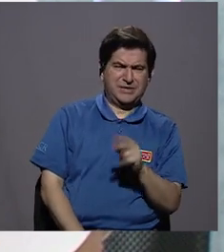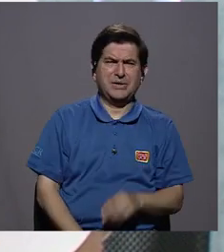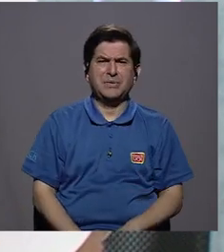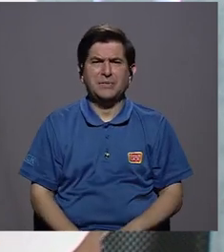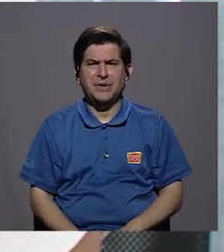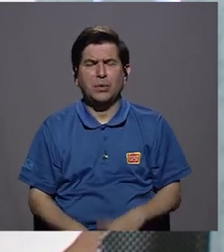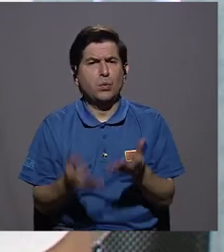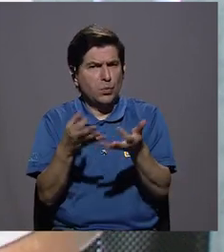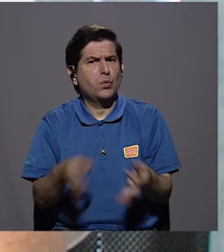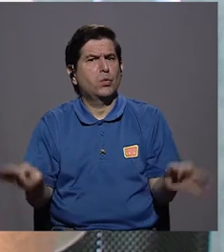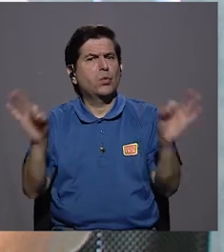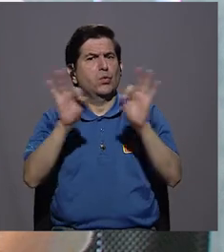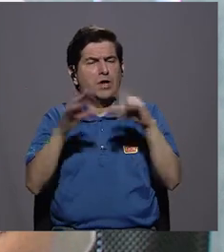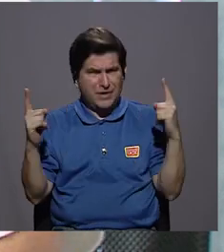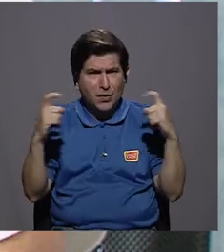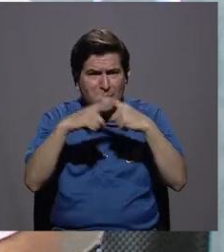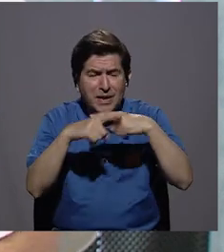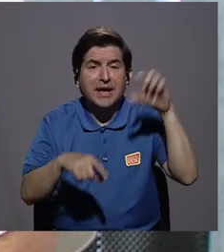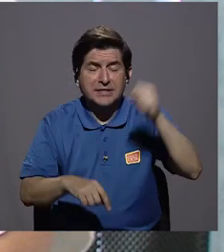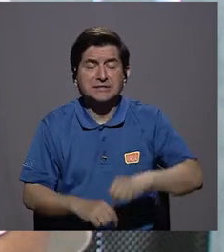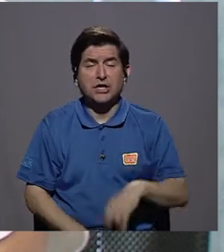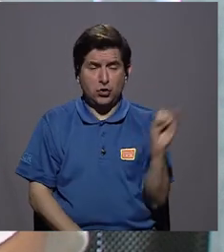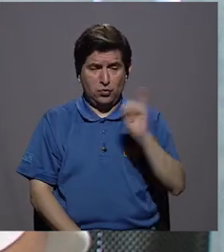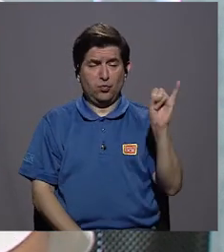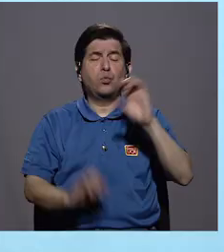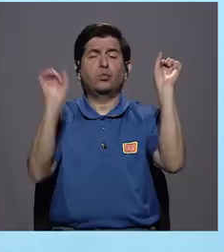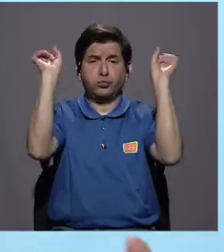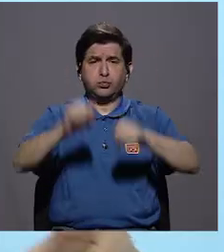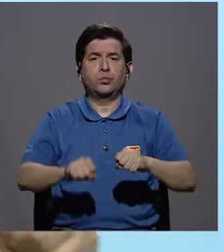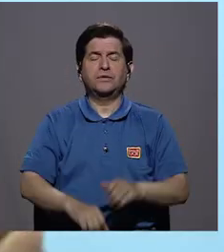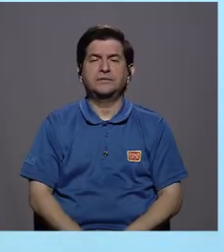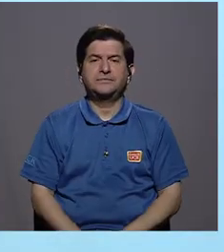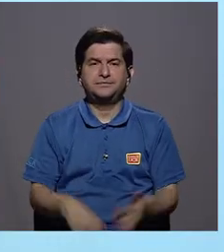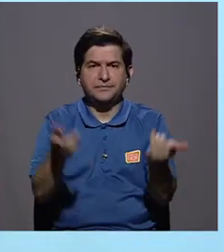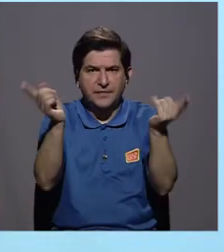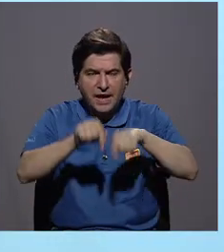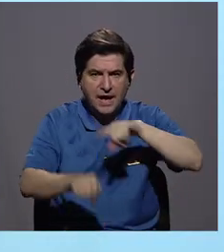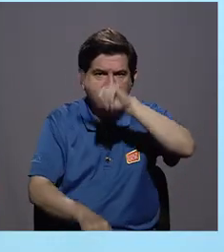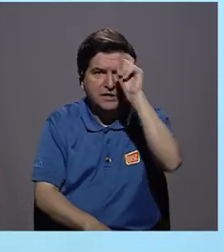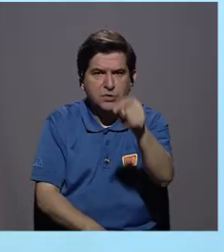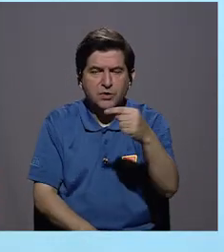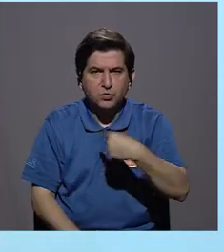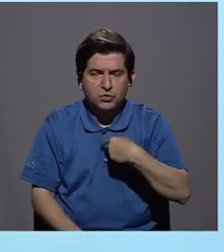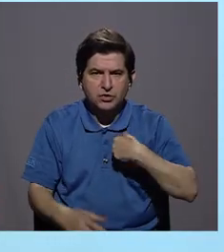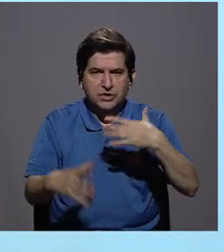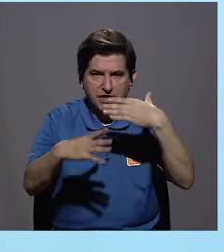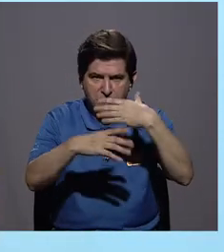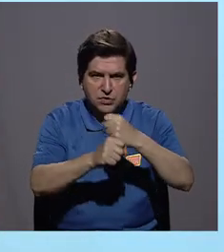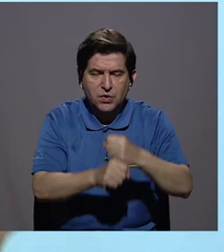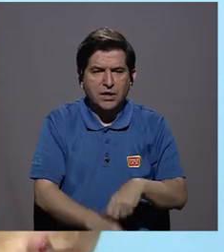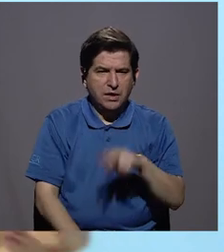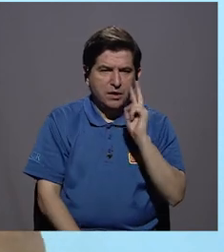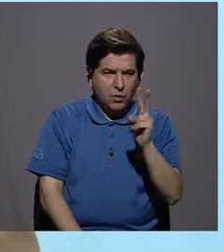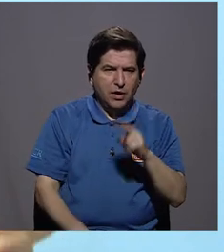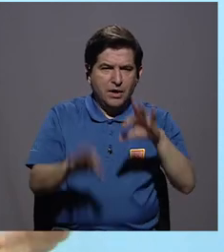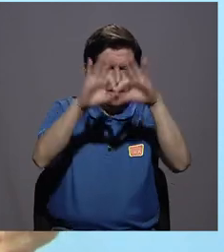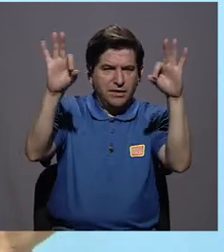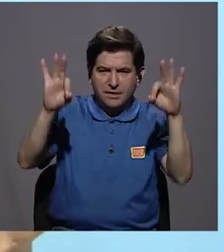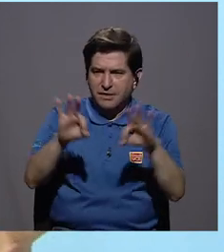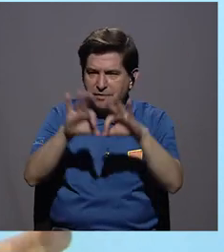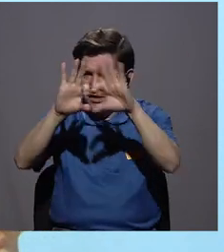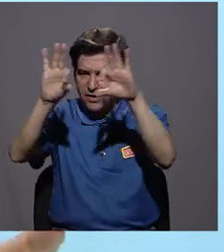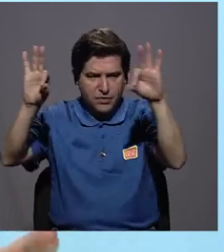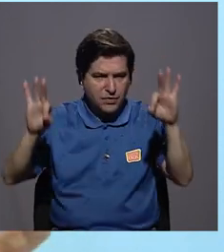importantes, claro, que sí pueden infectarse y demás. Sí, porque de hecho una pregunta que yo me hago cuando veo las imágenes